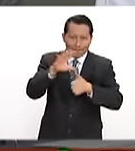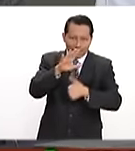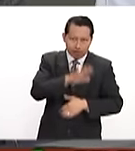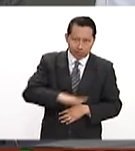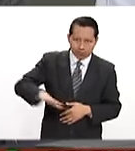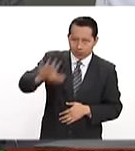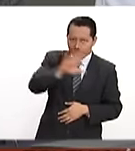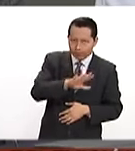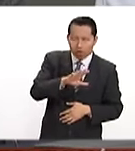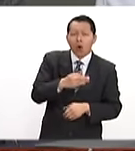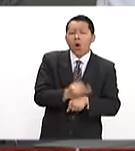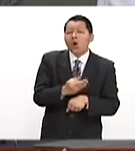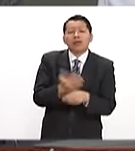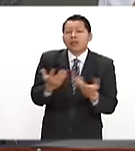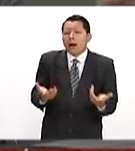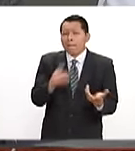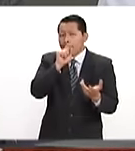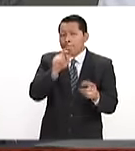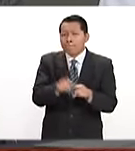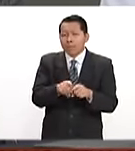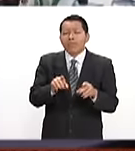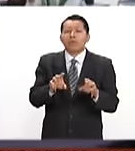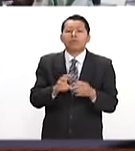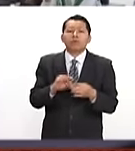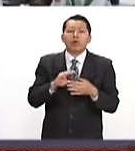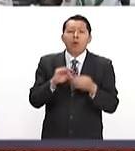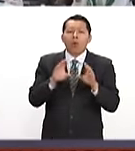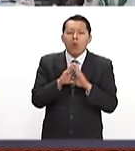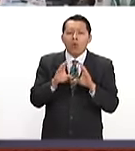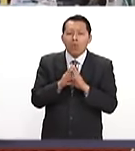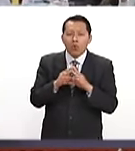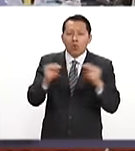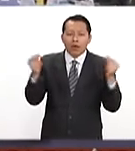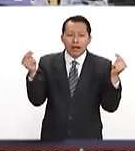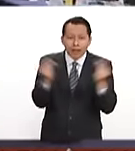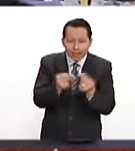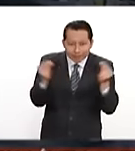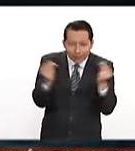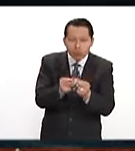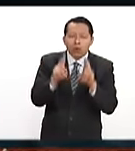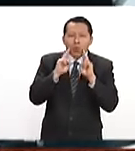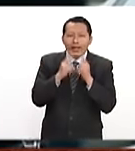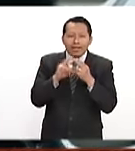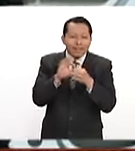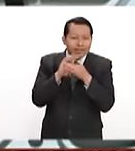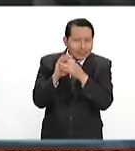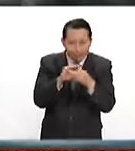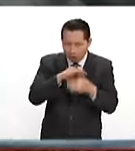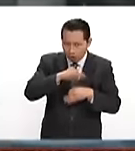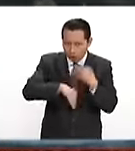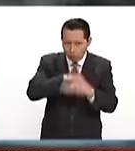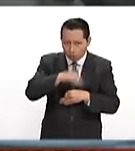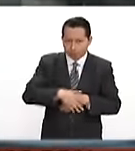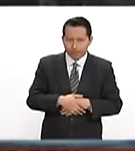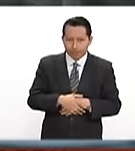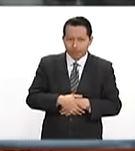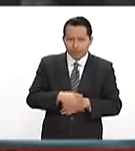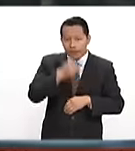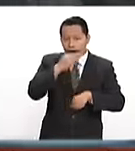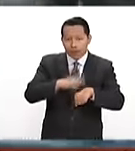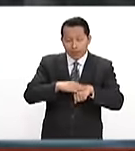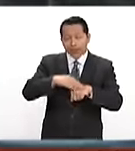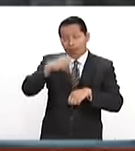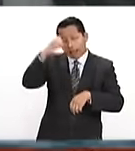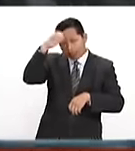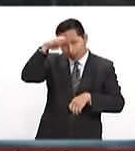Hoy más que nunca, en consecuencia, se requiere de consenso y la unidad de todos. Recordó que la experiencia que tiene nuestro